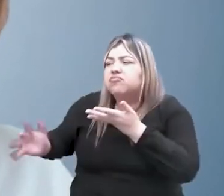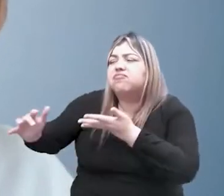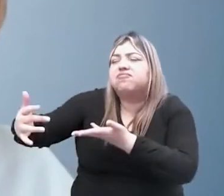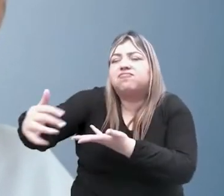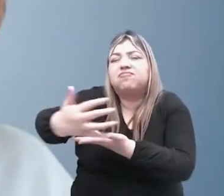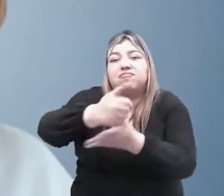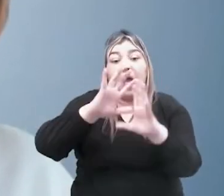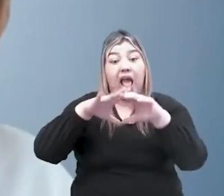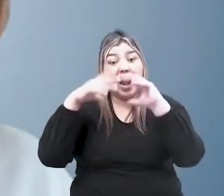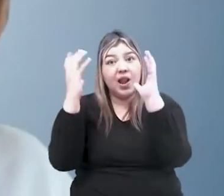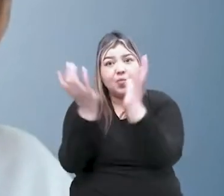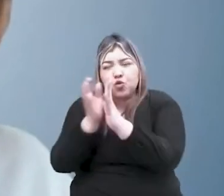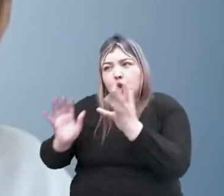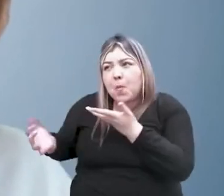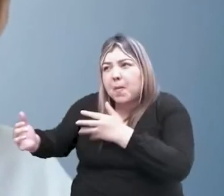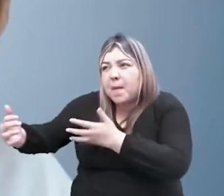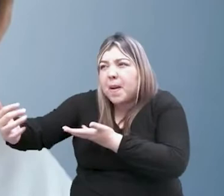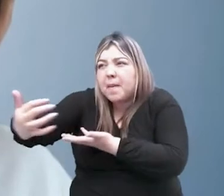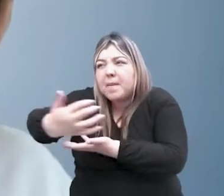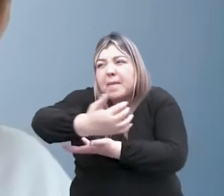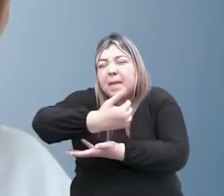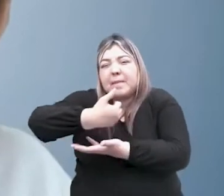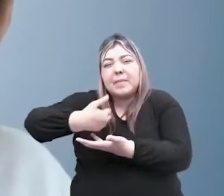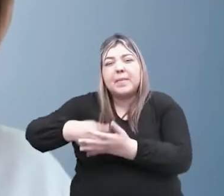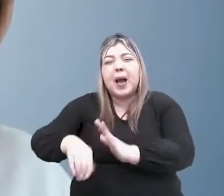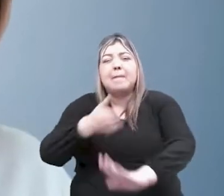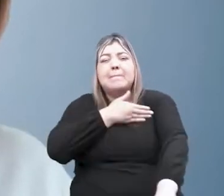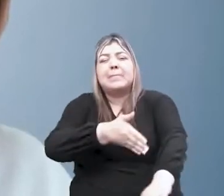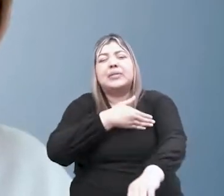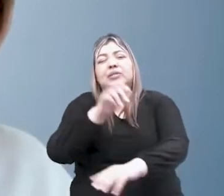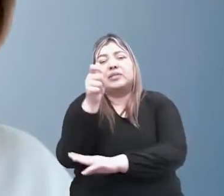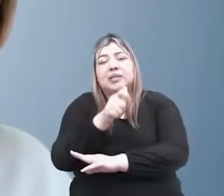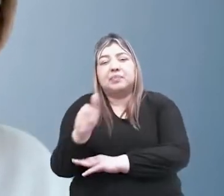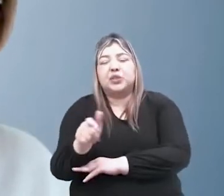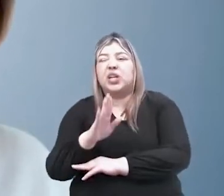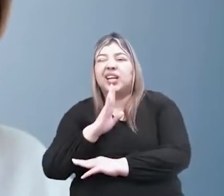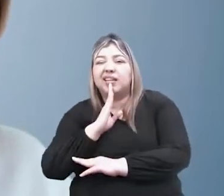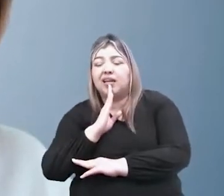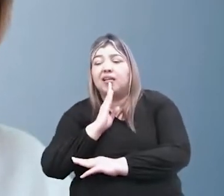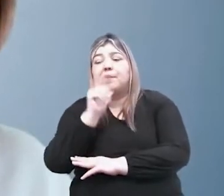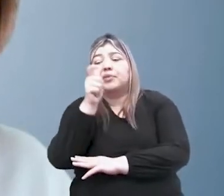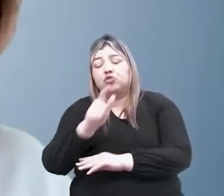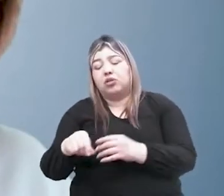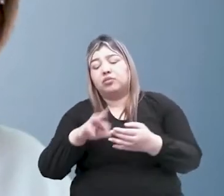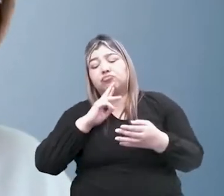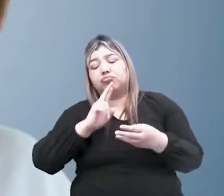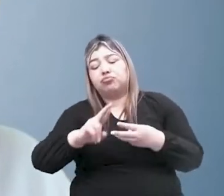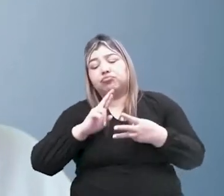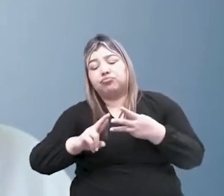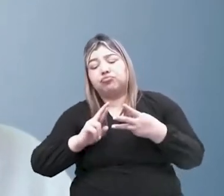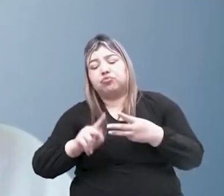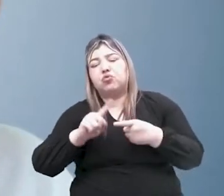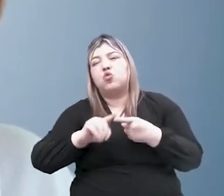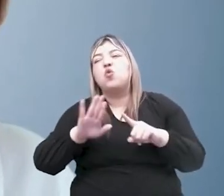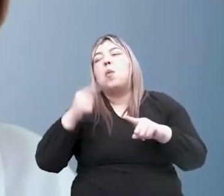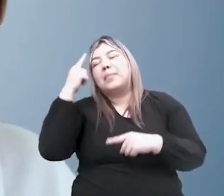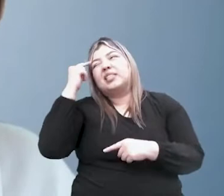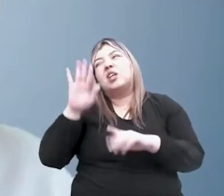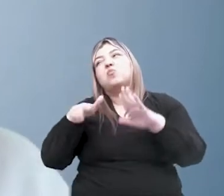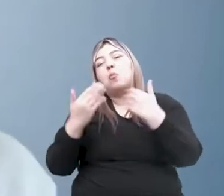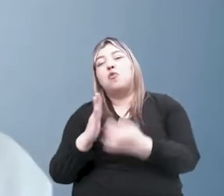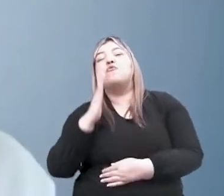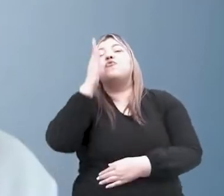del mundo respondieron a tres preguntas en torno a cómo creen que debe ser la educación hacia el futuro.